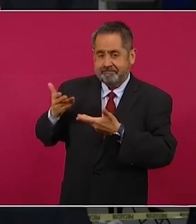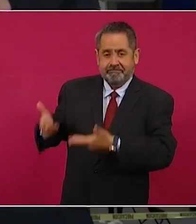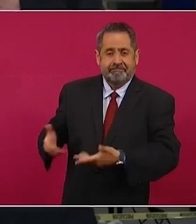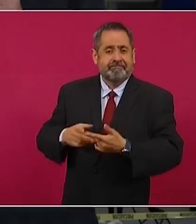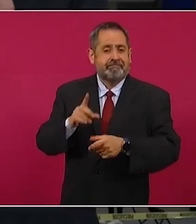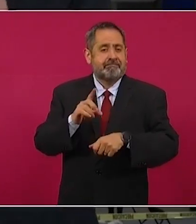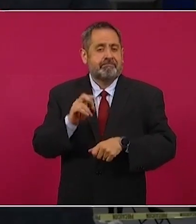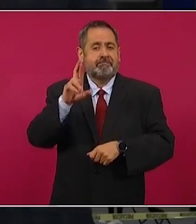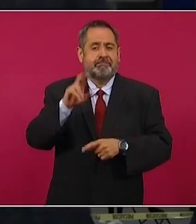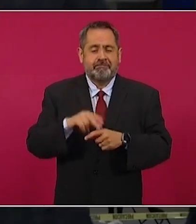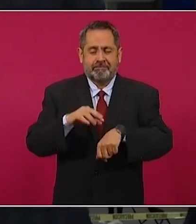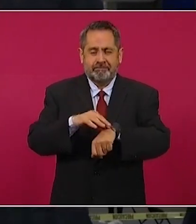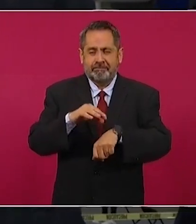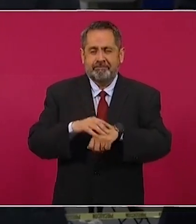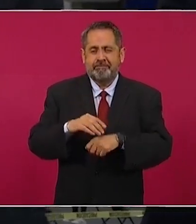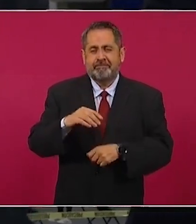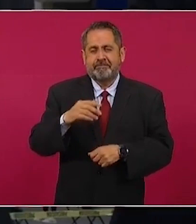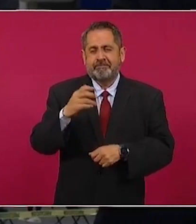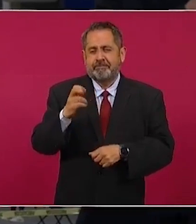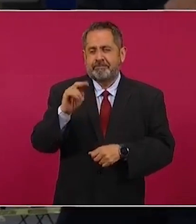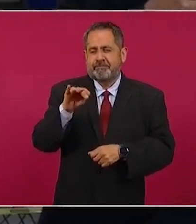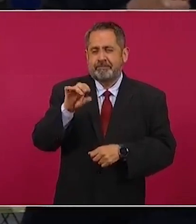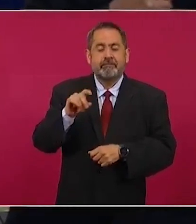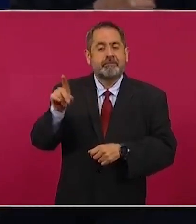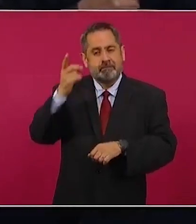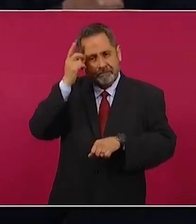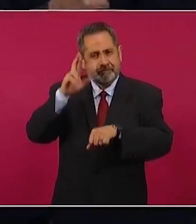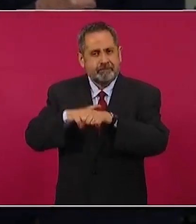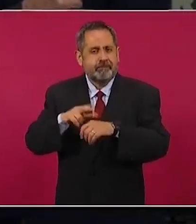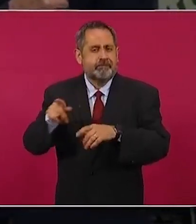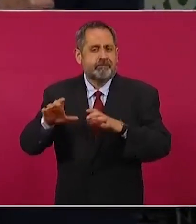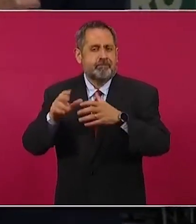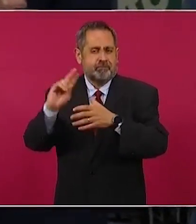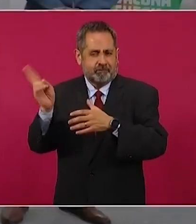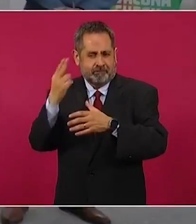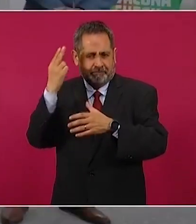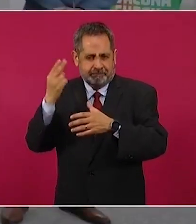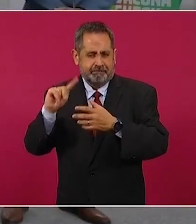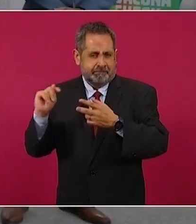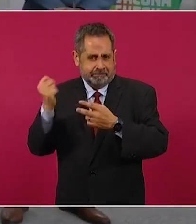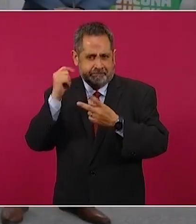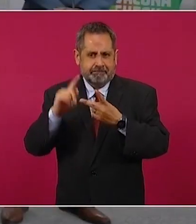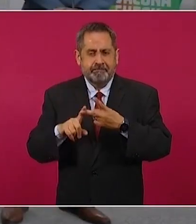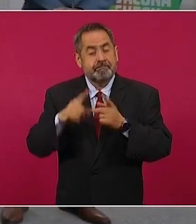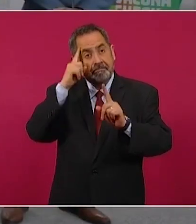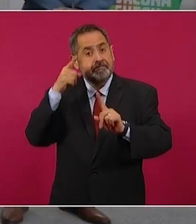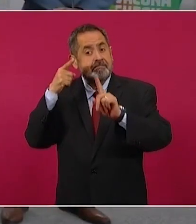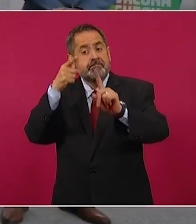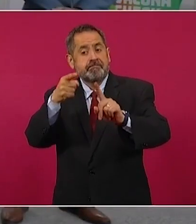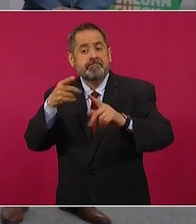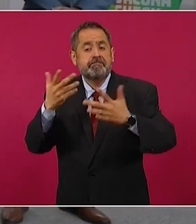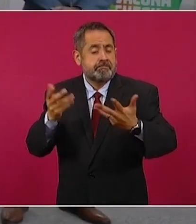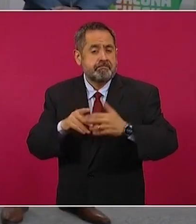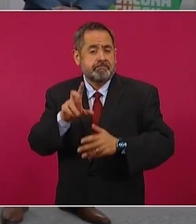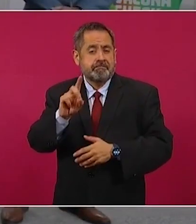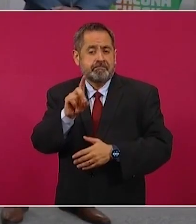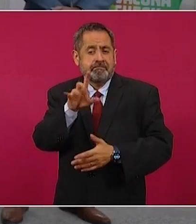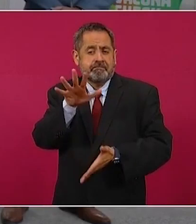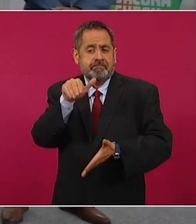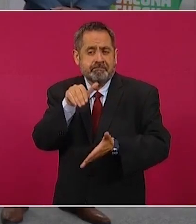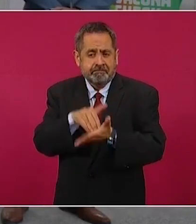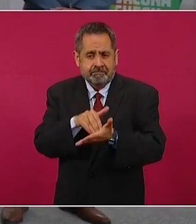Herminio, director de sus universidades tecnológicas y politécnicas. Nuestra meta son 35 mil